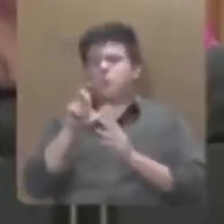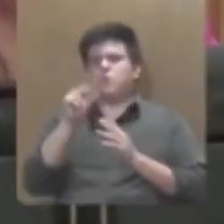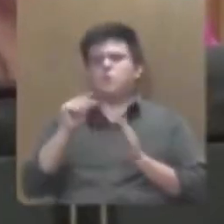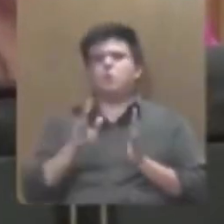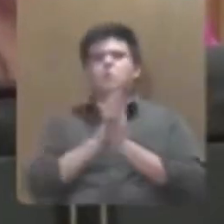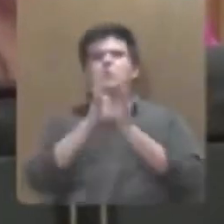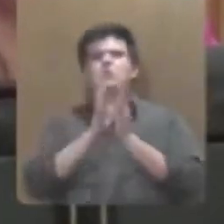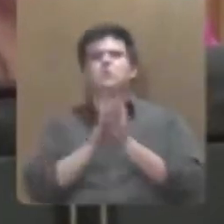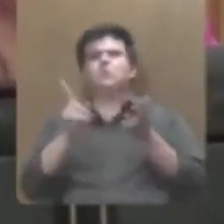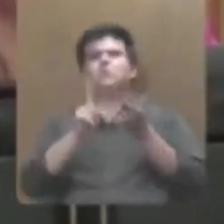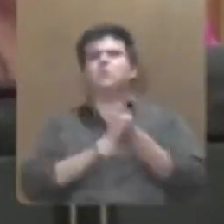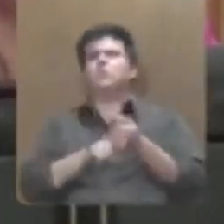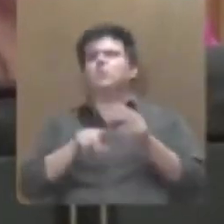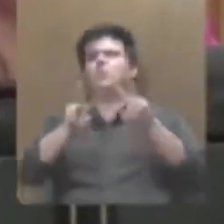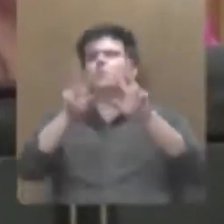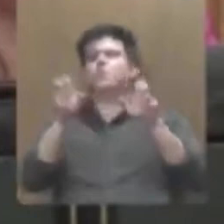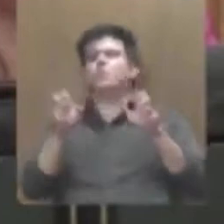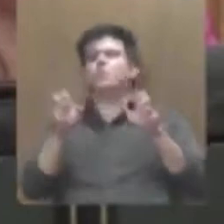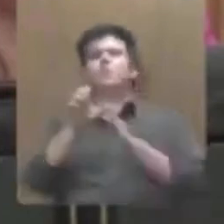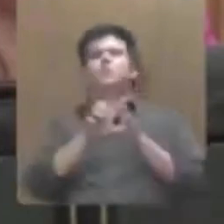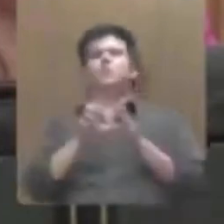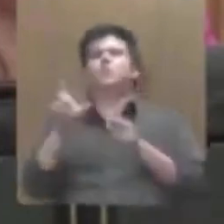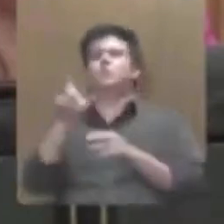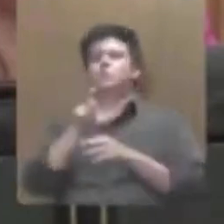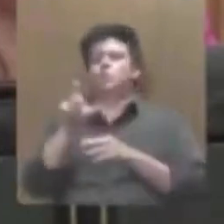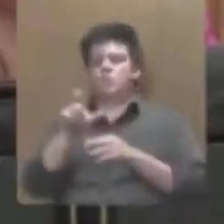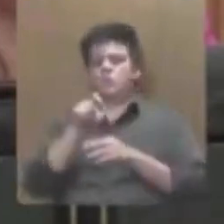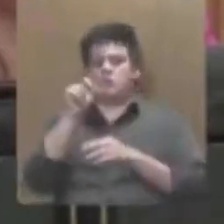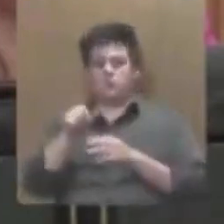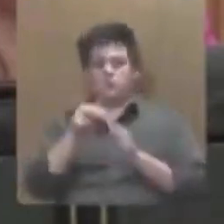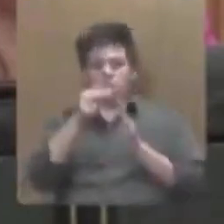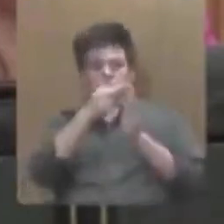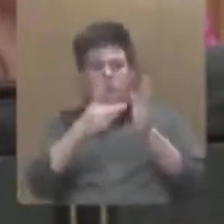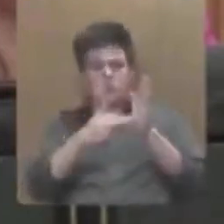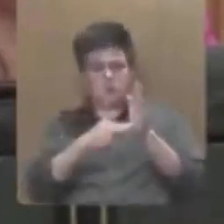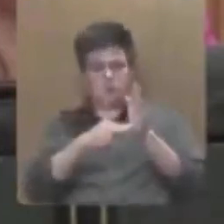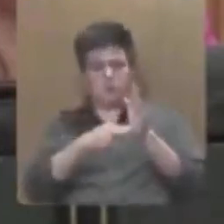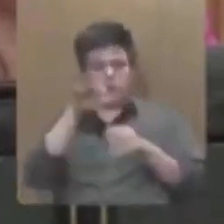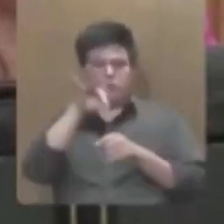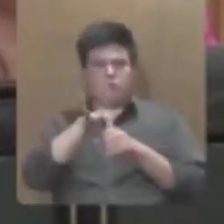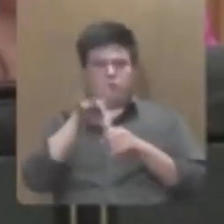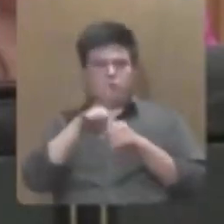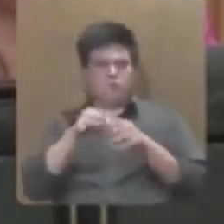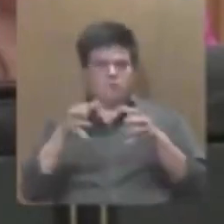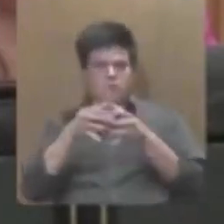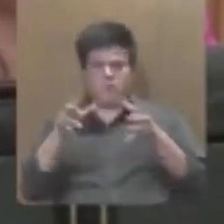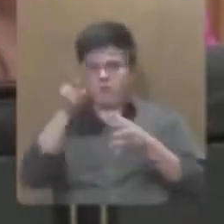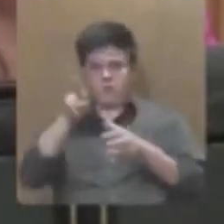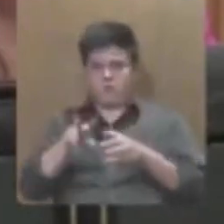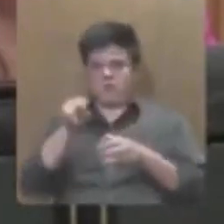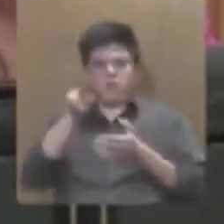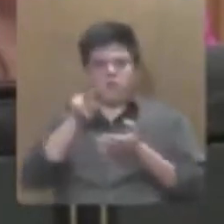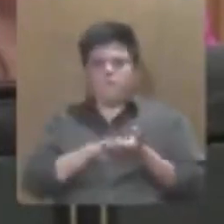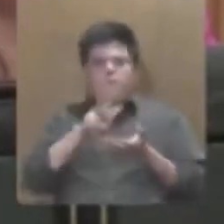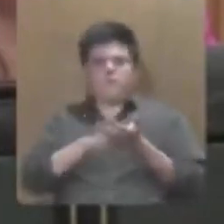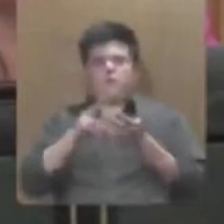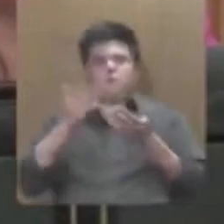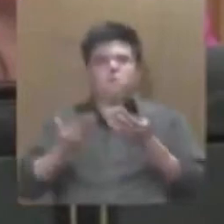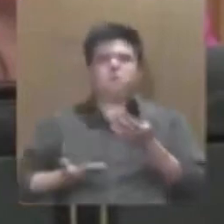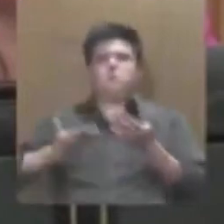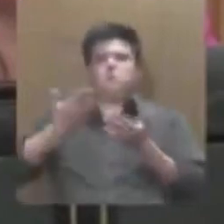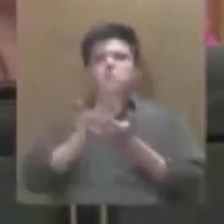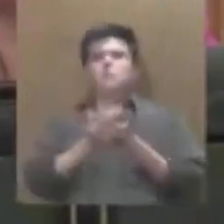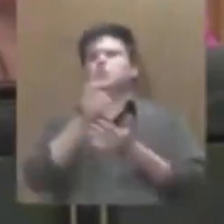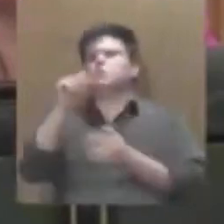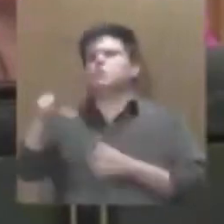constitucional al ser la normativa del congreso una norma que se vota por mayoría no le veo sentido a la propuesta y al final el